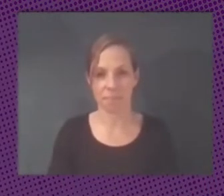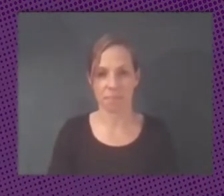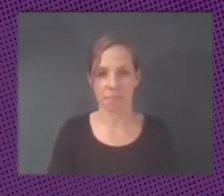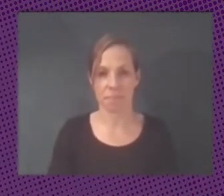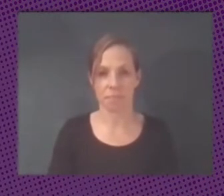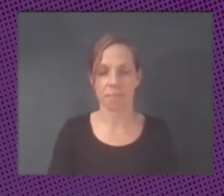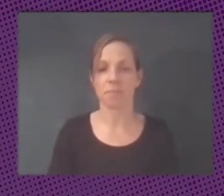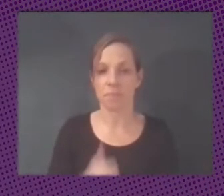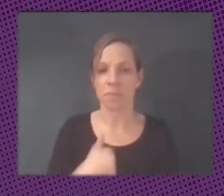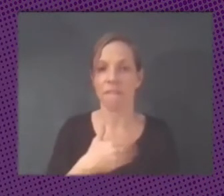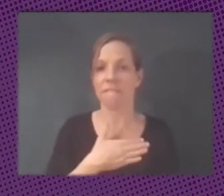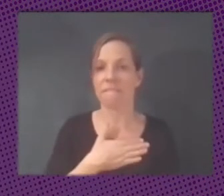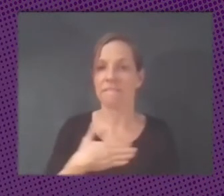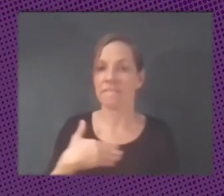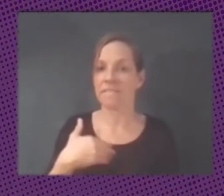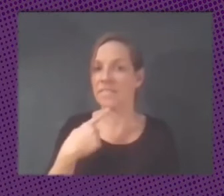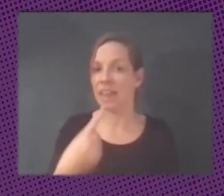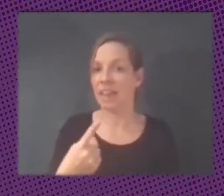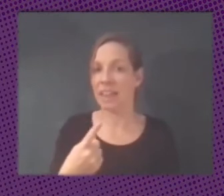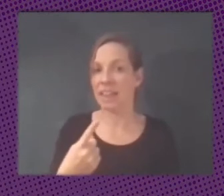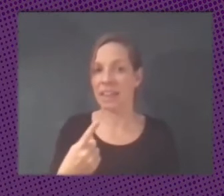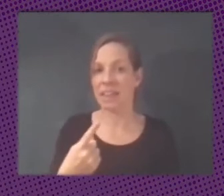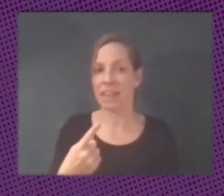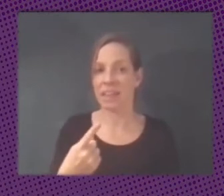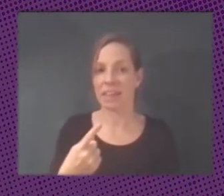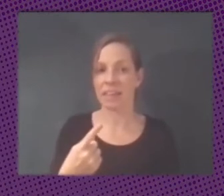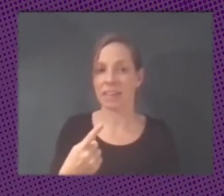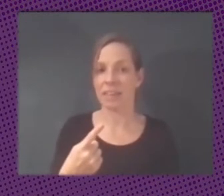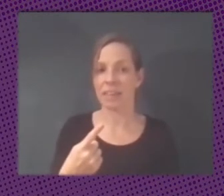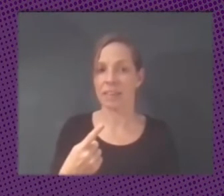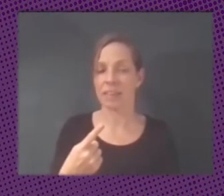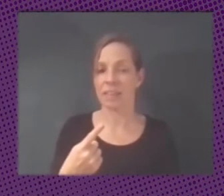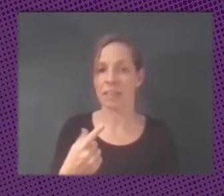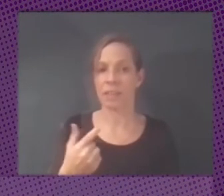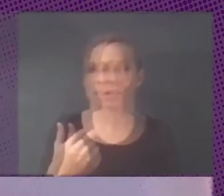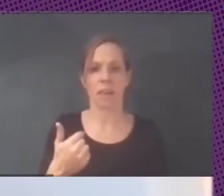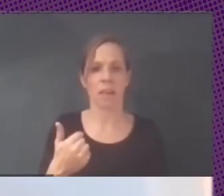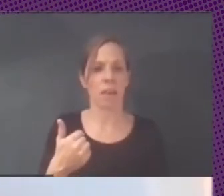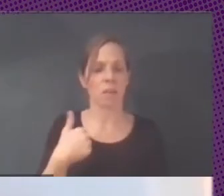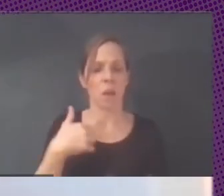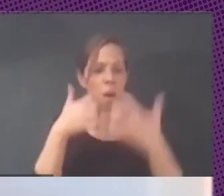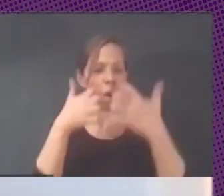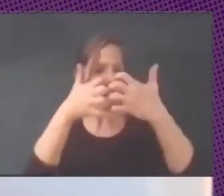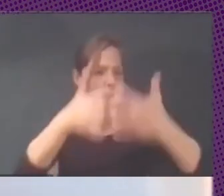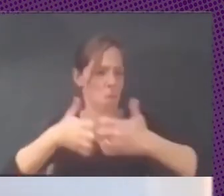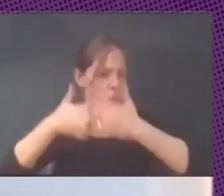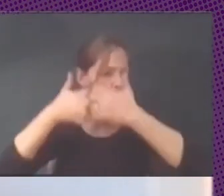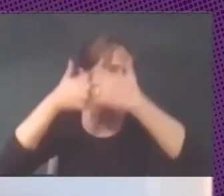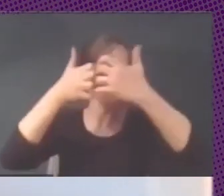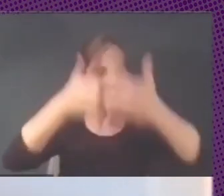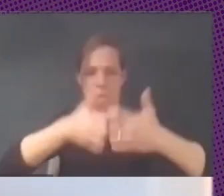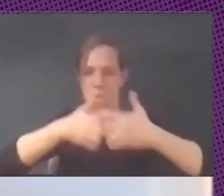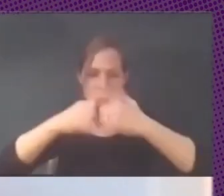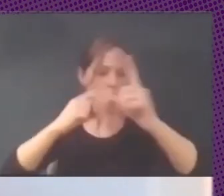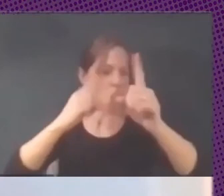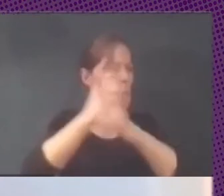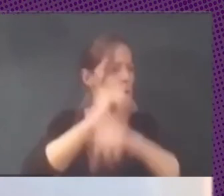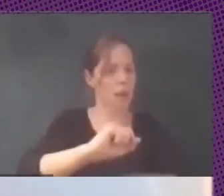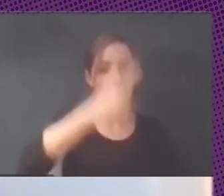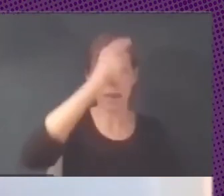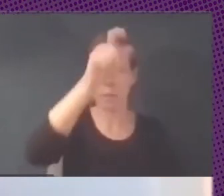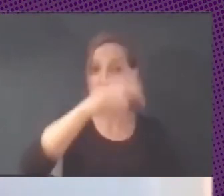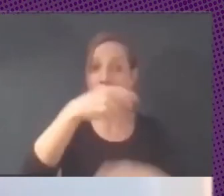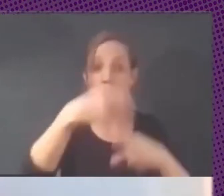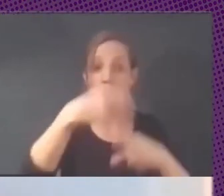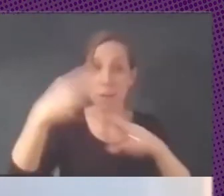simplemente que el mayor enemigo que yo he enfrentado no son ni los políticos ni las ni las